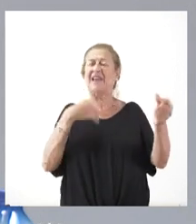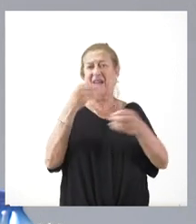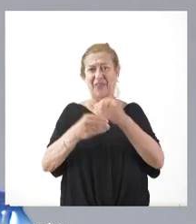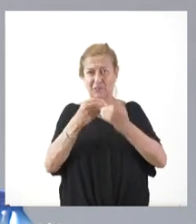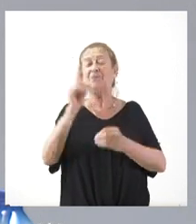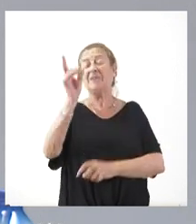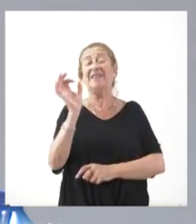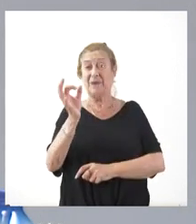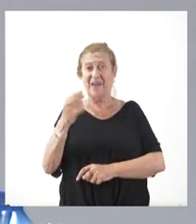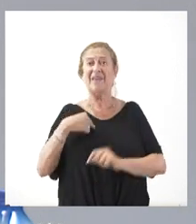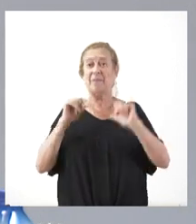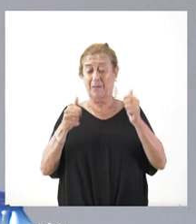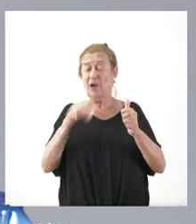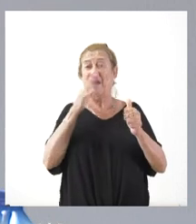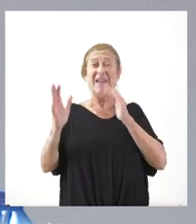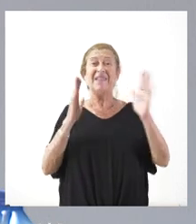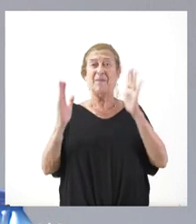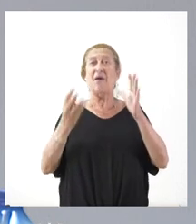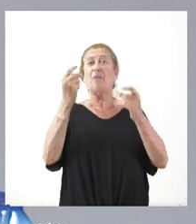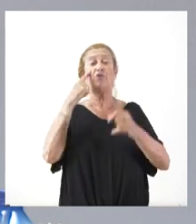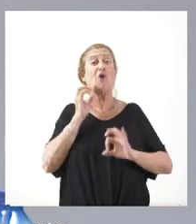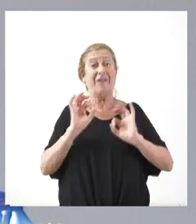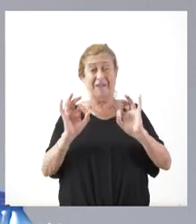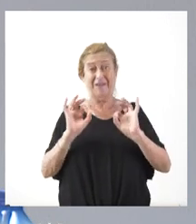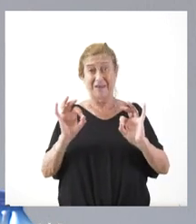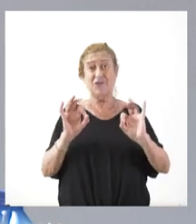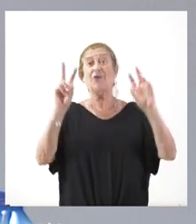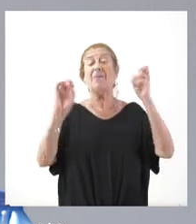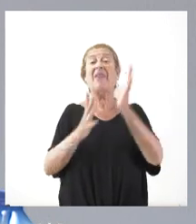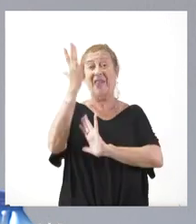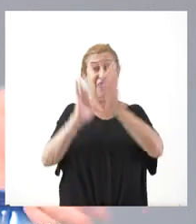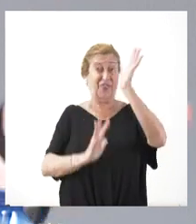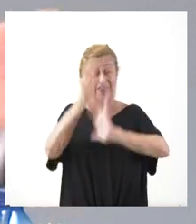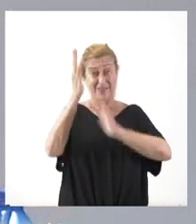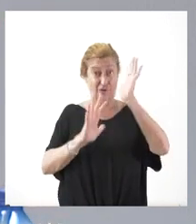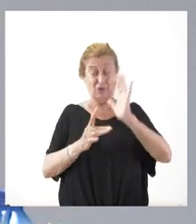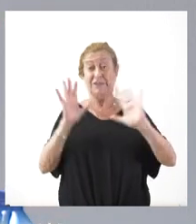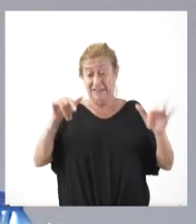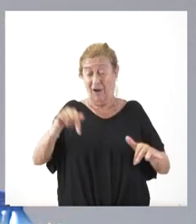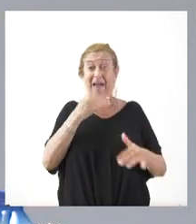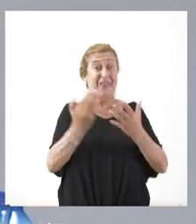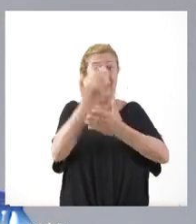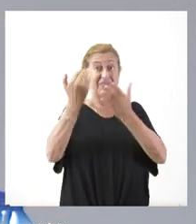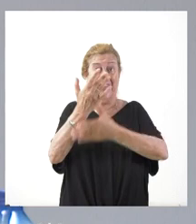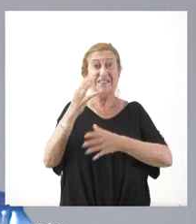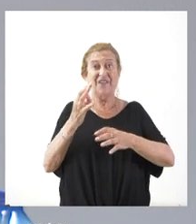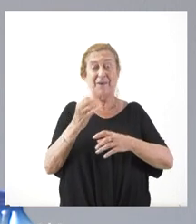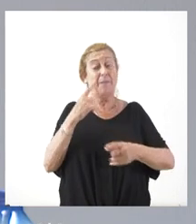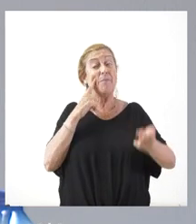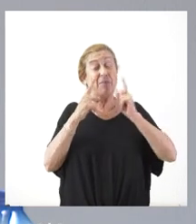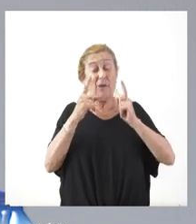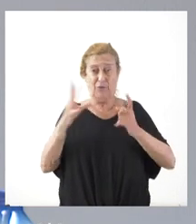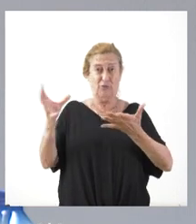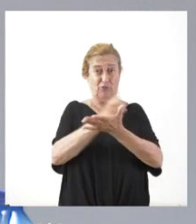Es verdad que comenzamos una época ya de mucho riesgo en materia de incendios, particularmente estos días llevamos a la precaución del conjunto de los